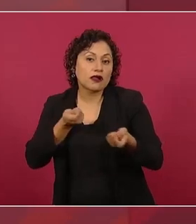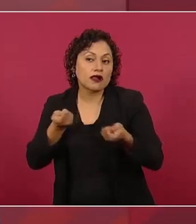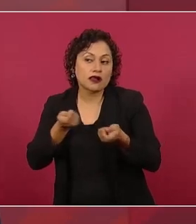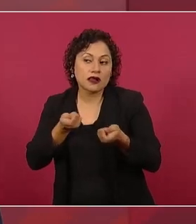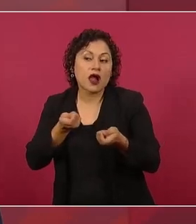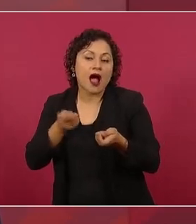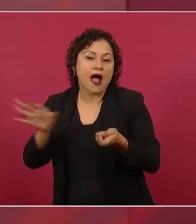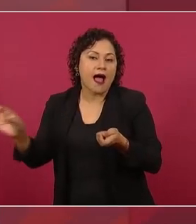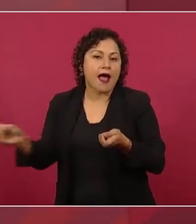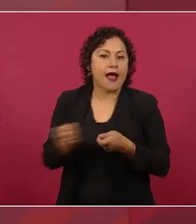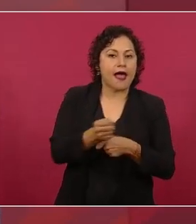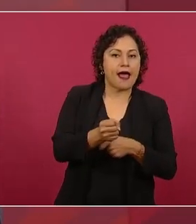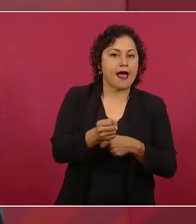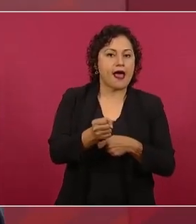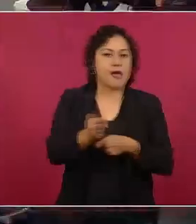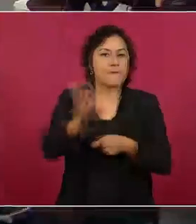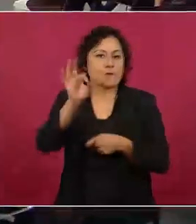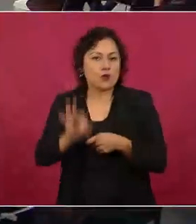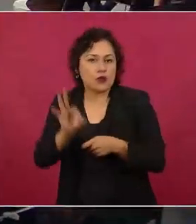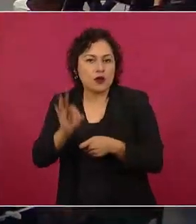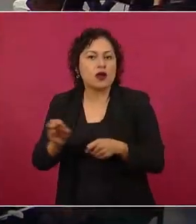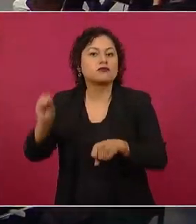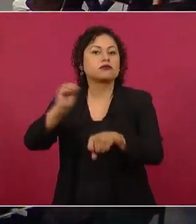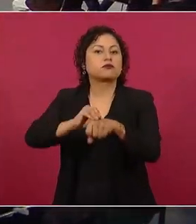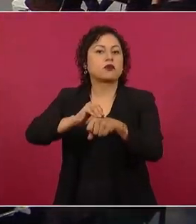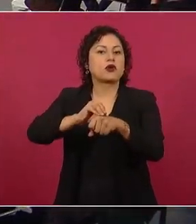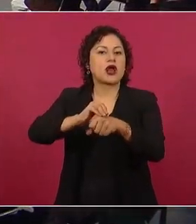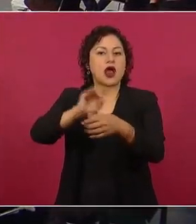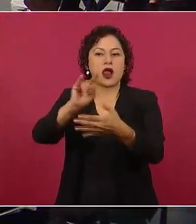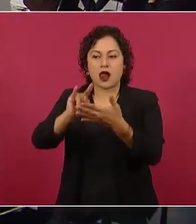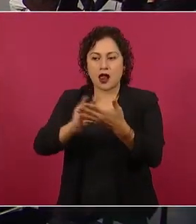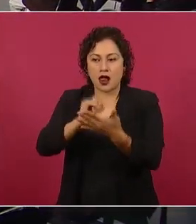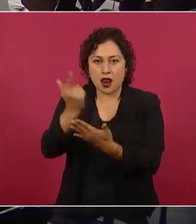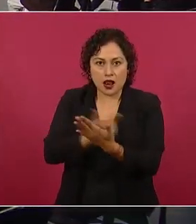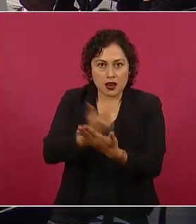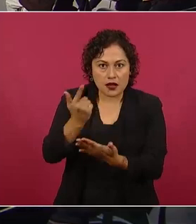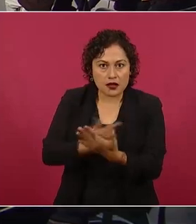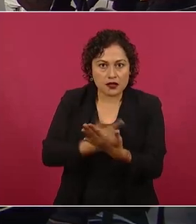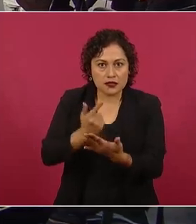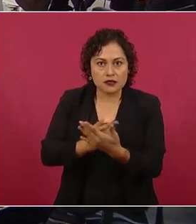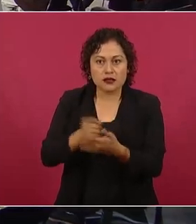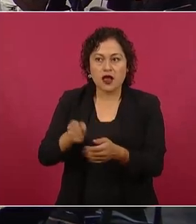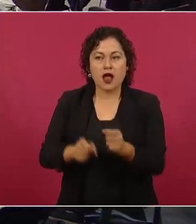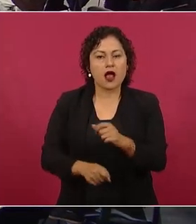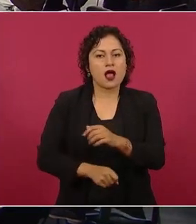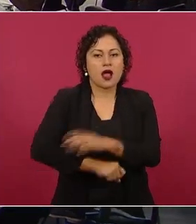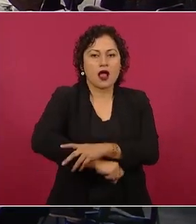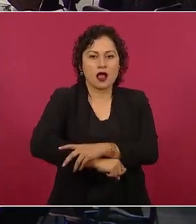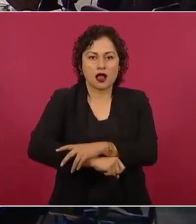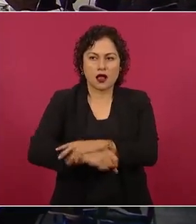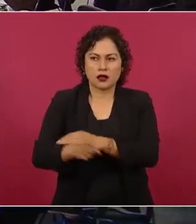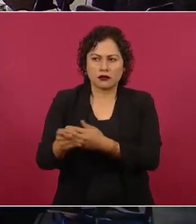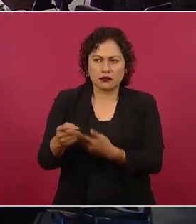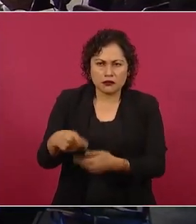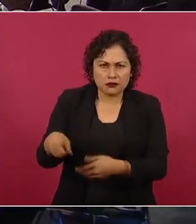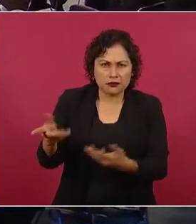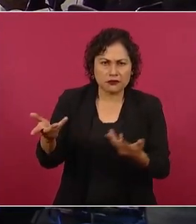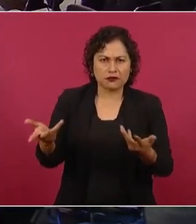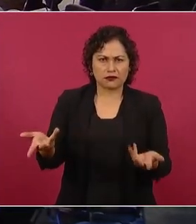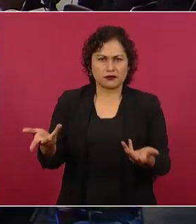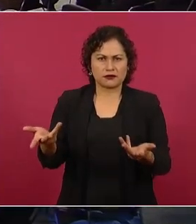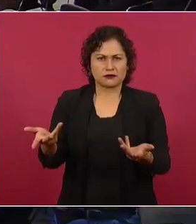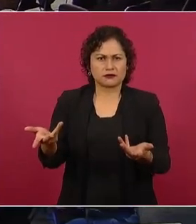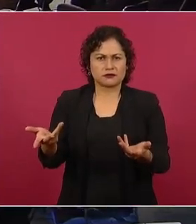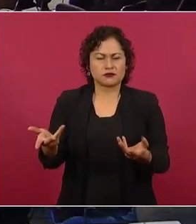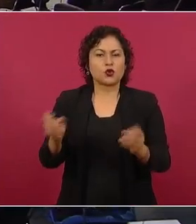apuntaban en la lista por tener influencias, hasta los ayudantes